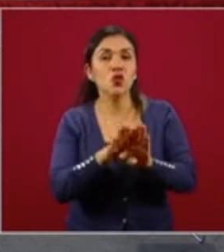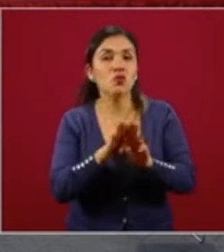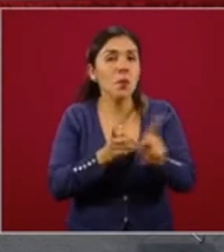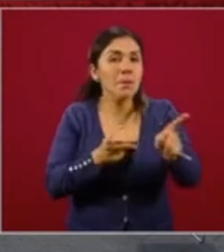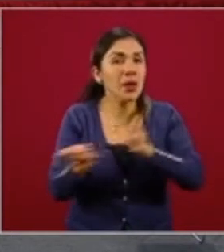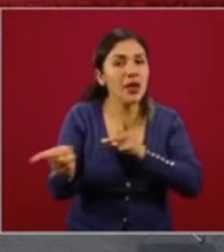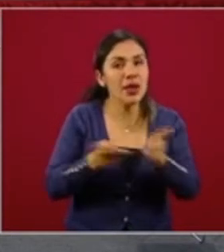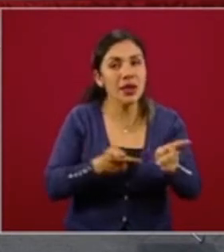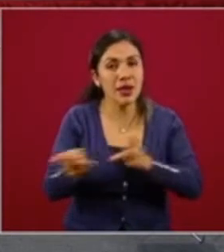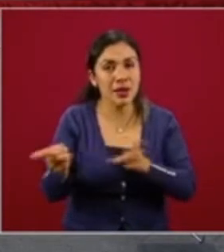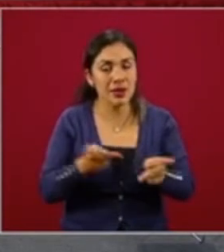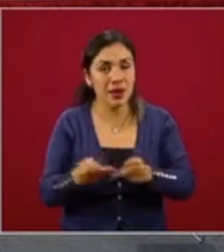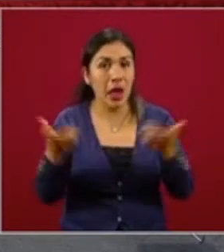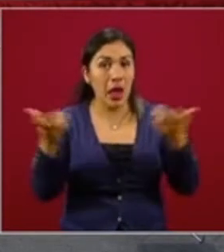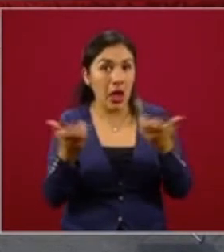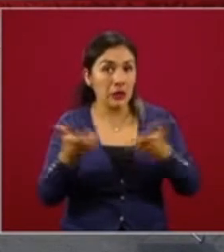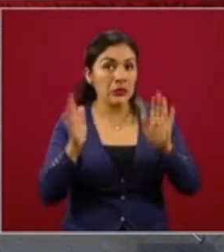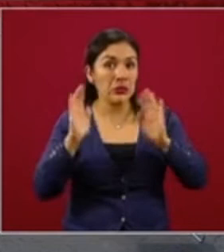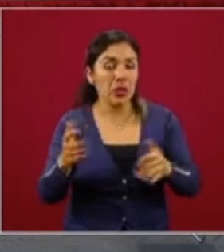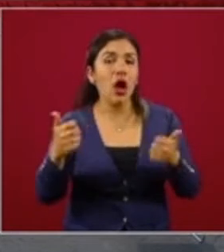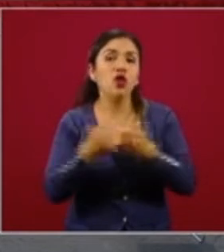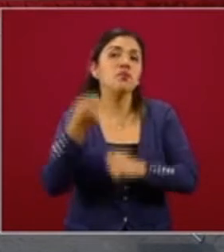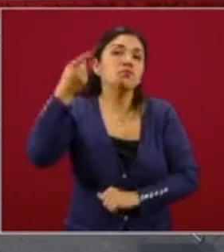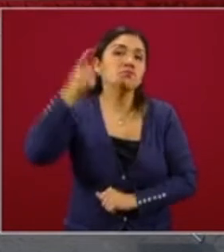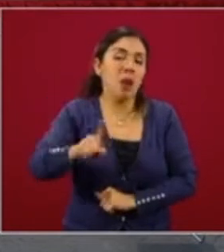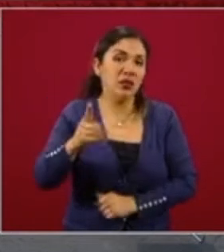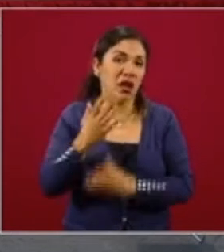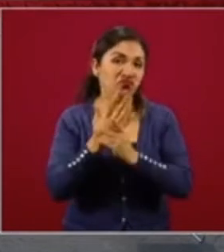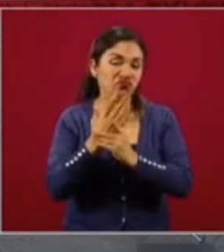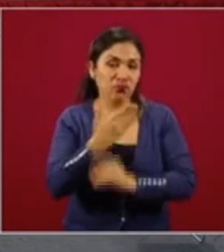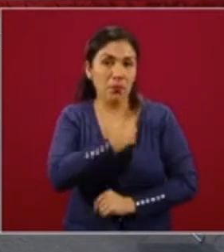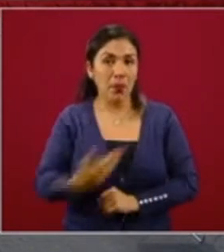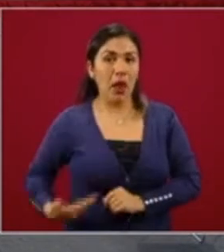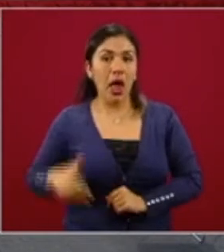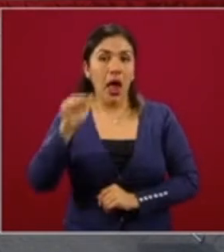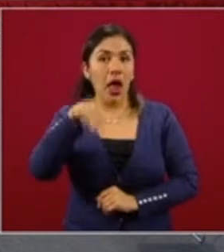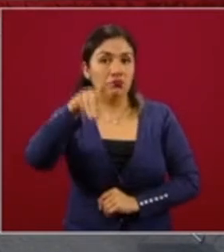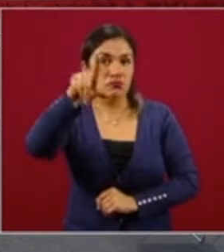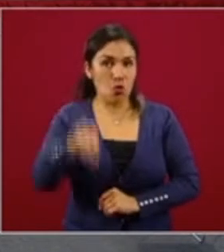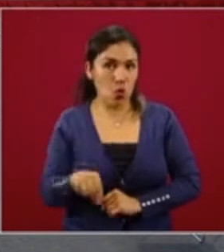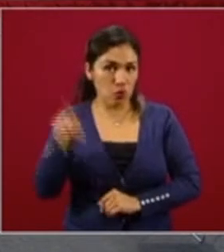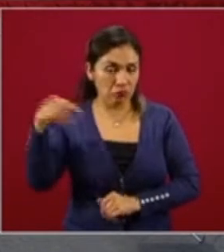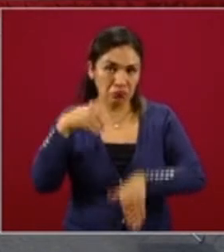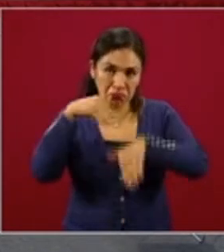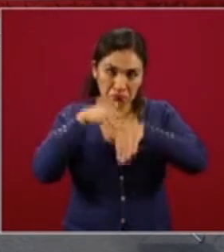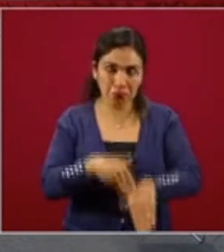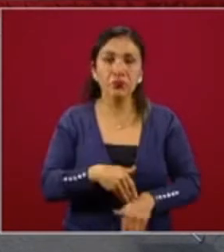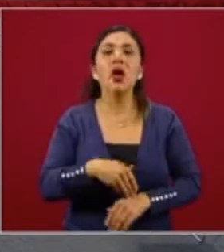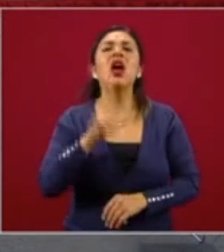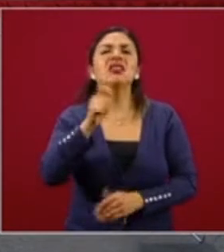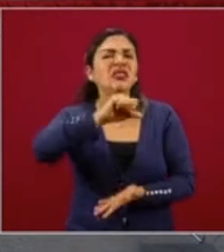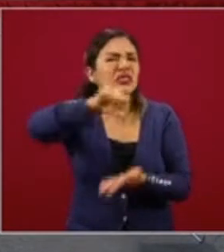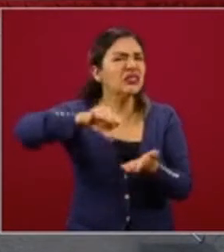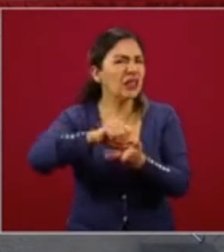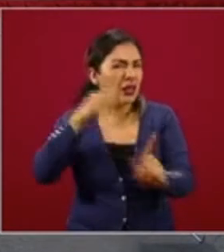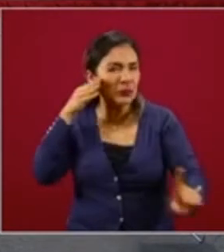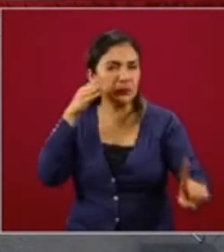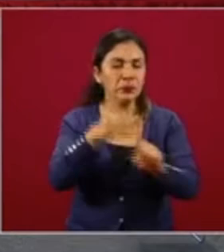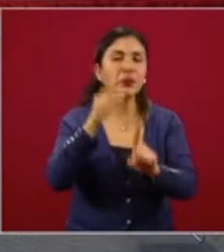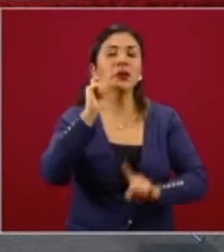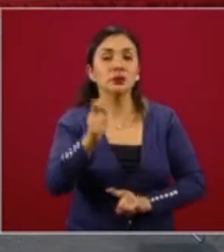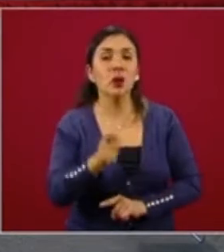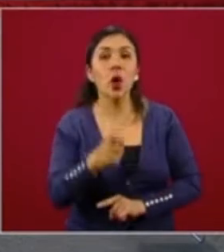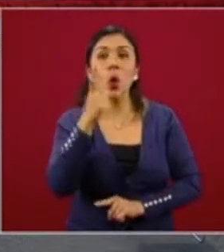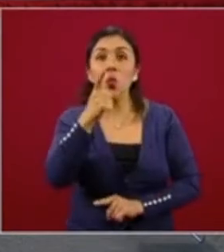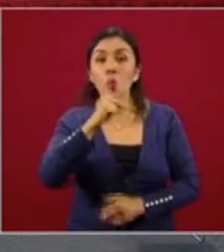planeación que se ha realizado por instrucción directa del presidente Andrés Manuel López Obrador. El objetivo central es que un